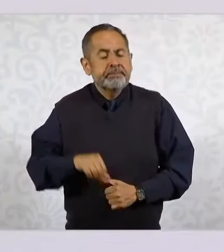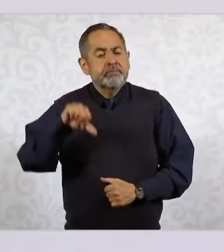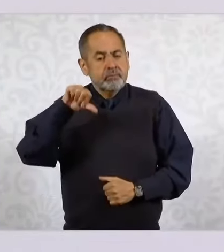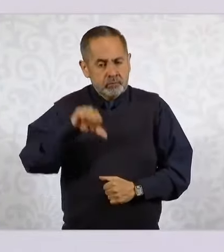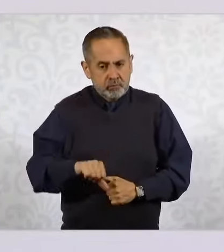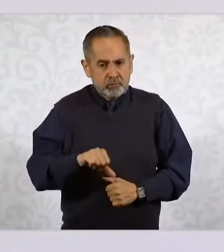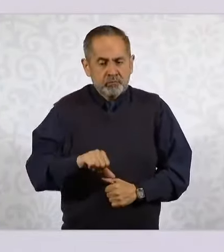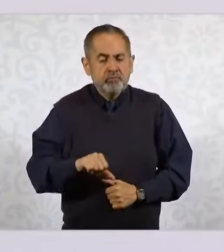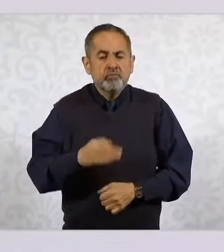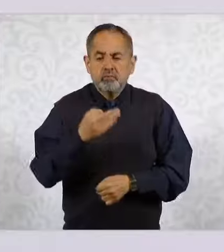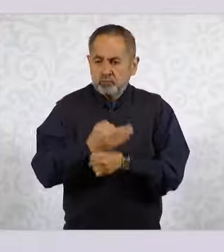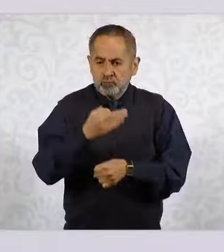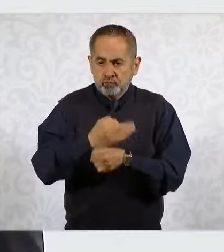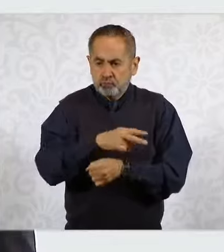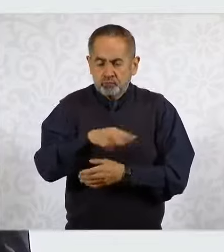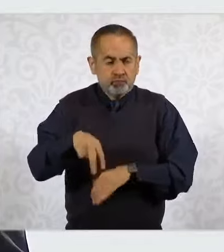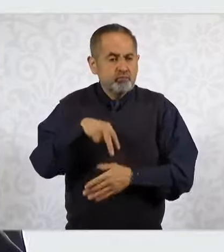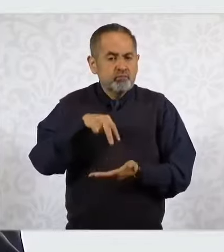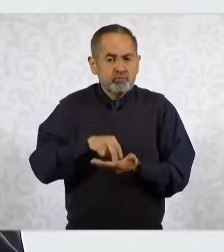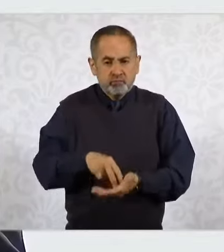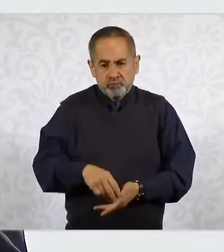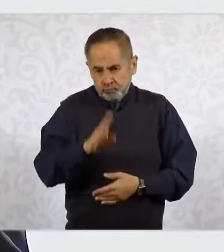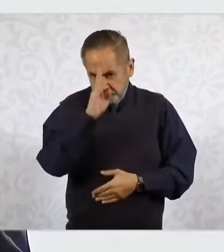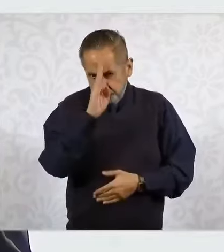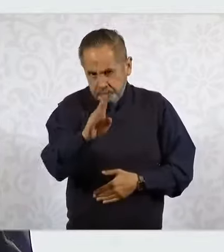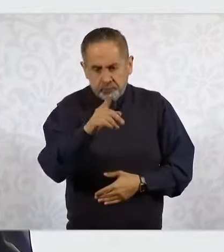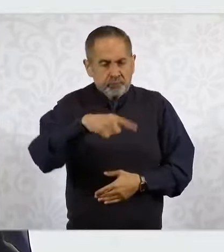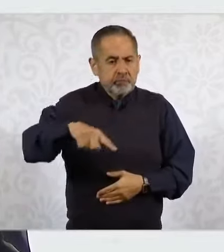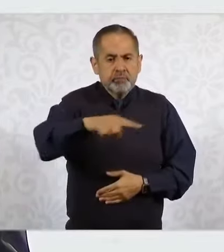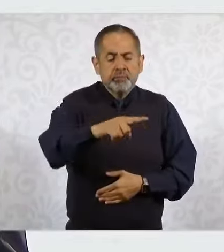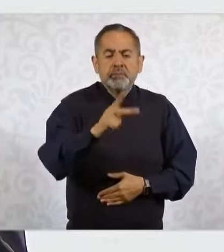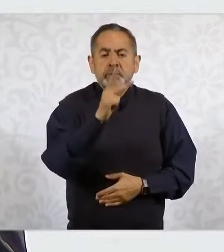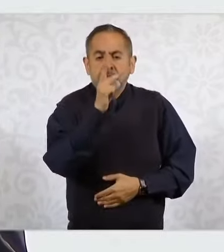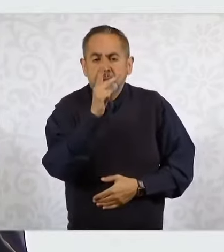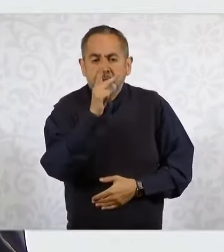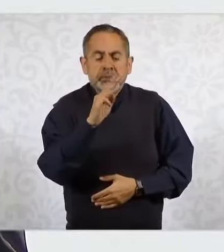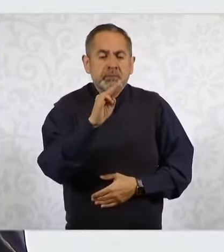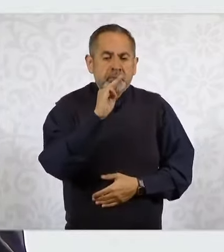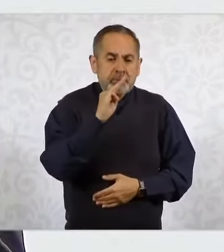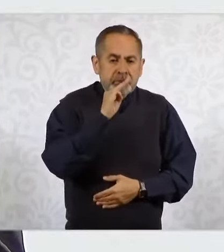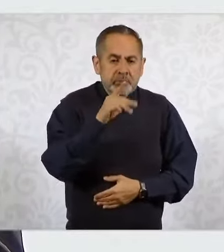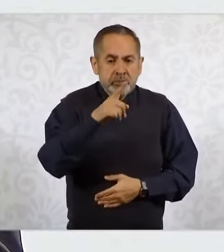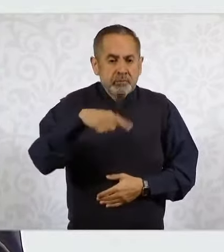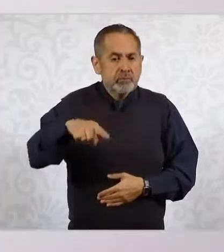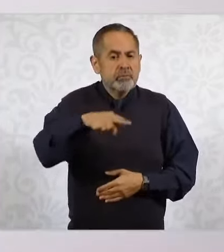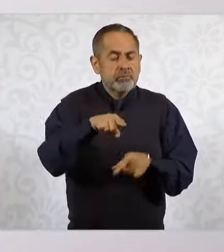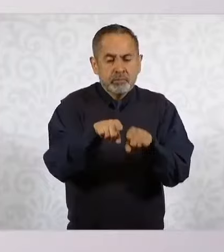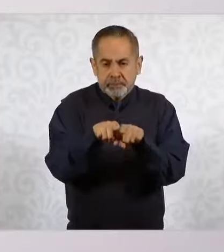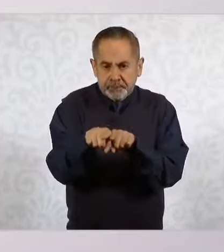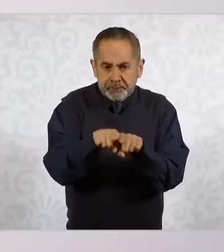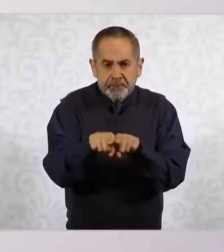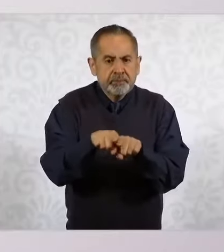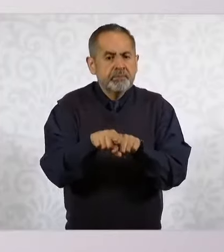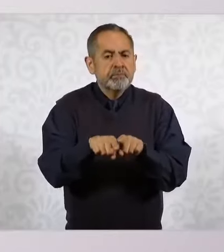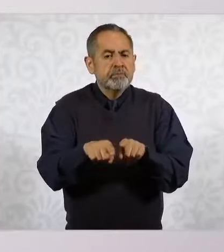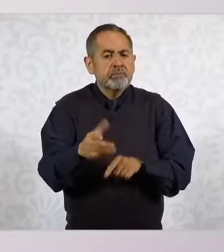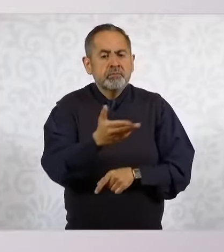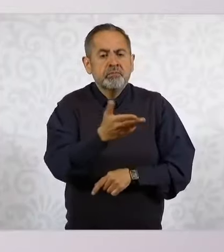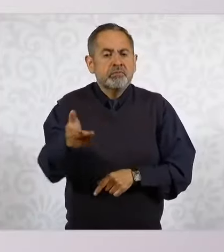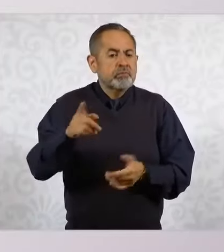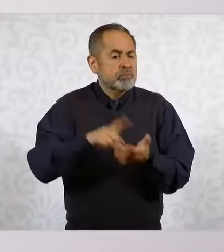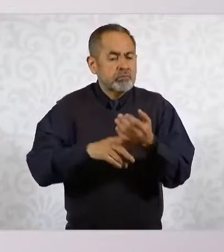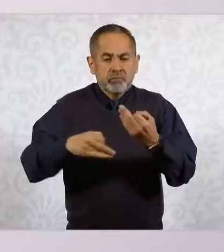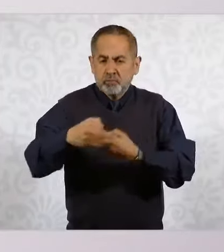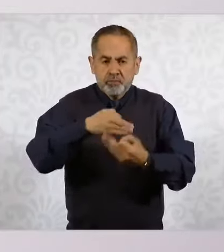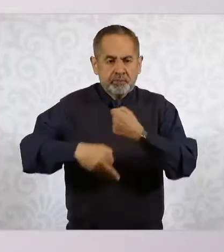nos dirigimos a las madres, a los padres, a los hermanos, a las